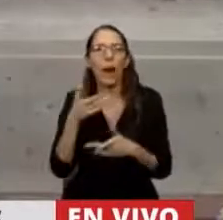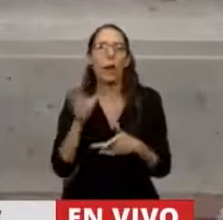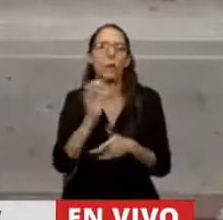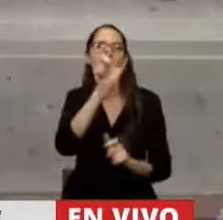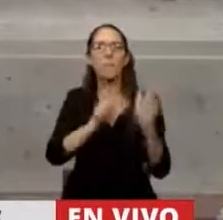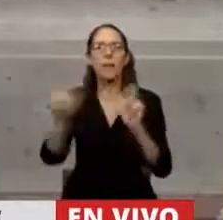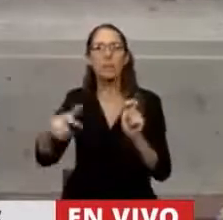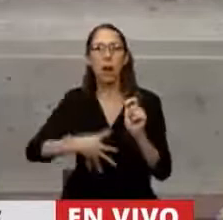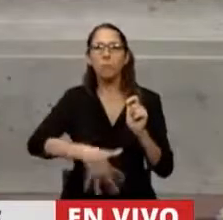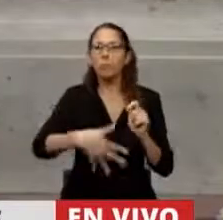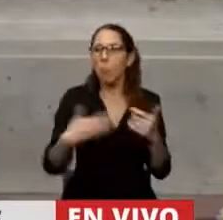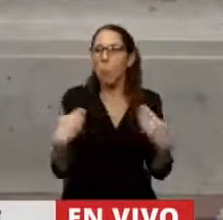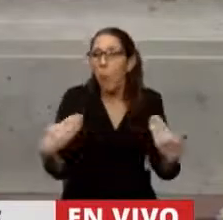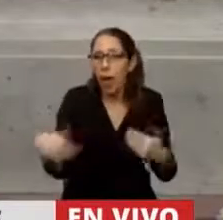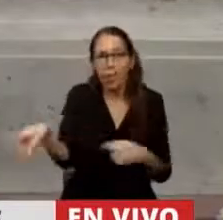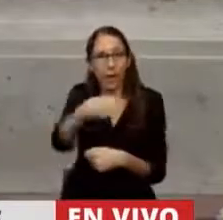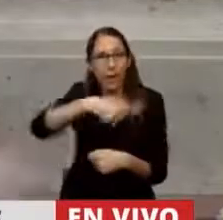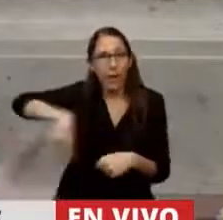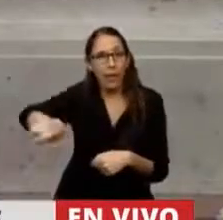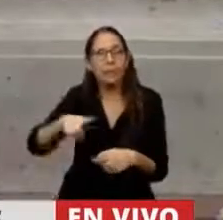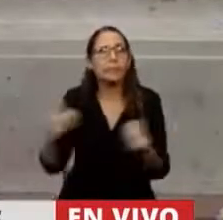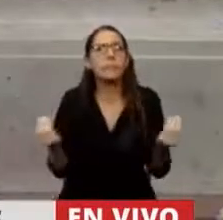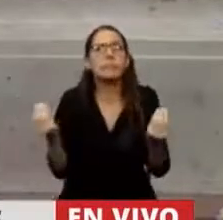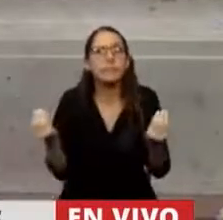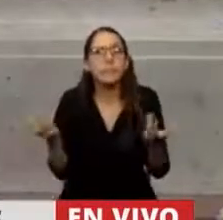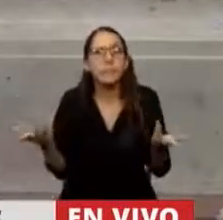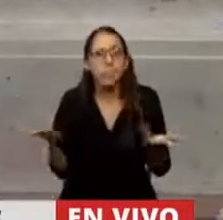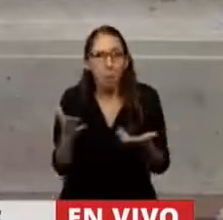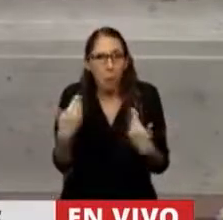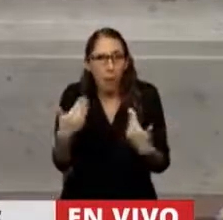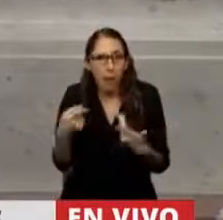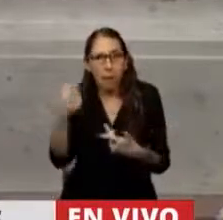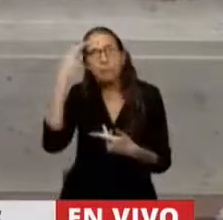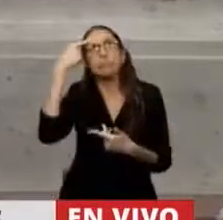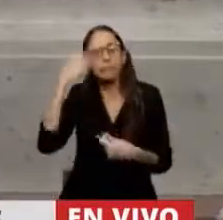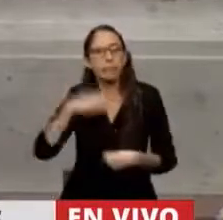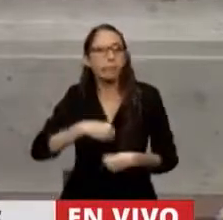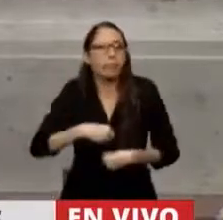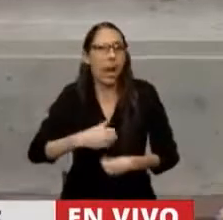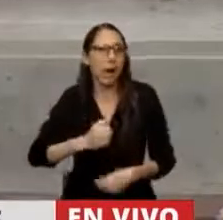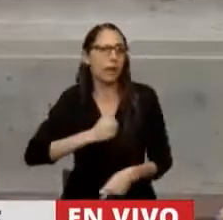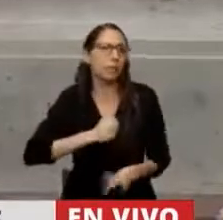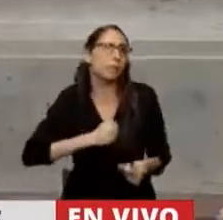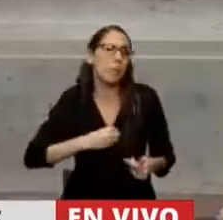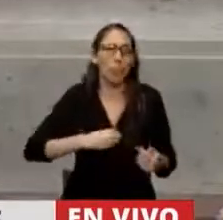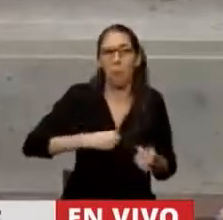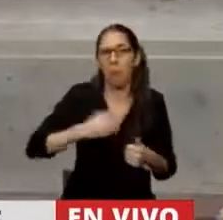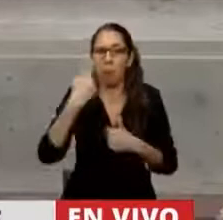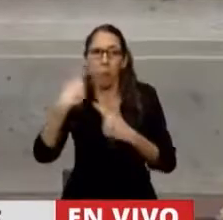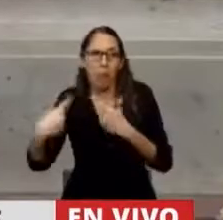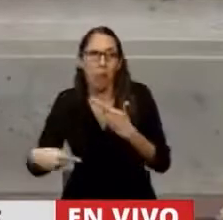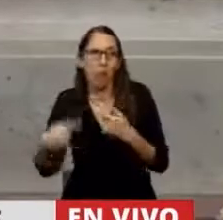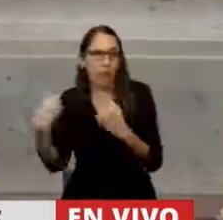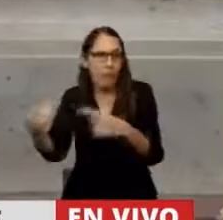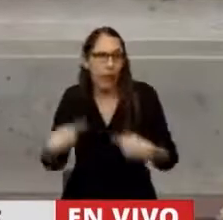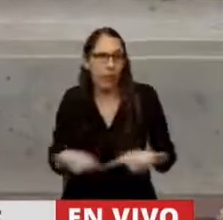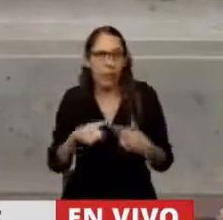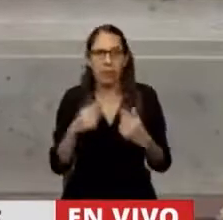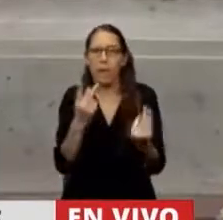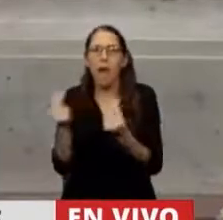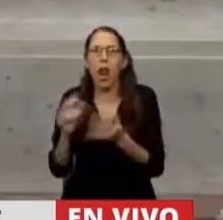con capacidad de gestar no tuvieran diferentes creencias religiosas, distintos valores,